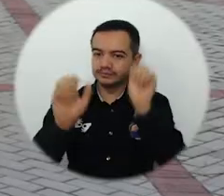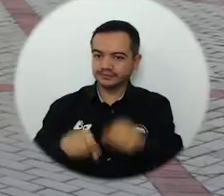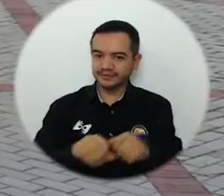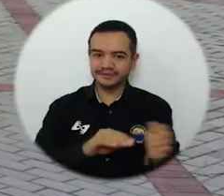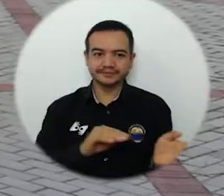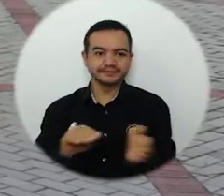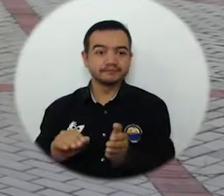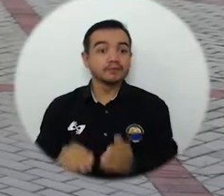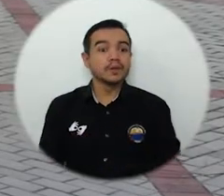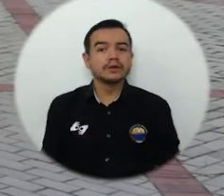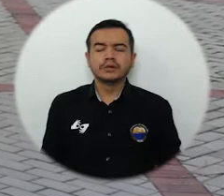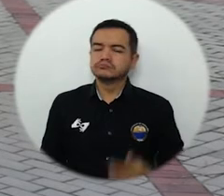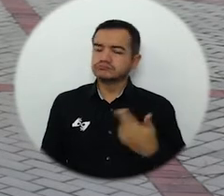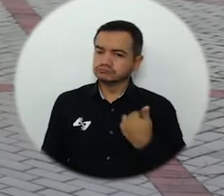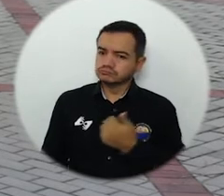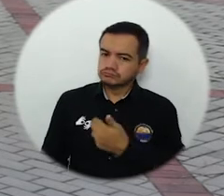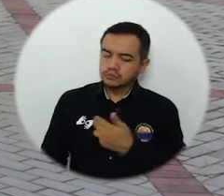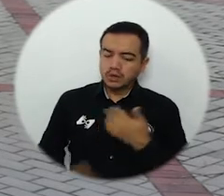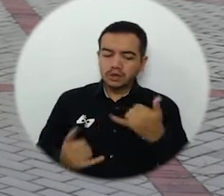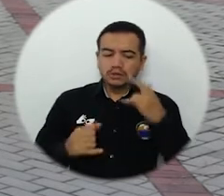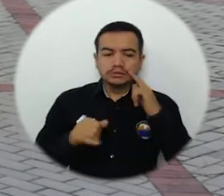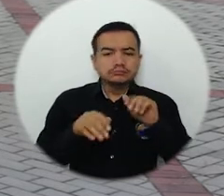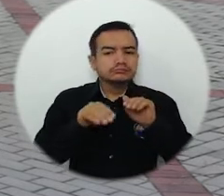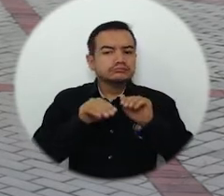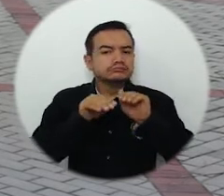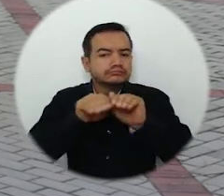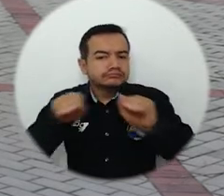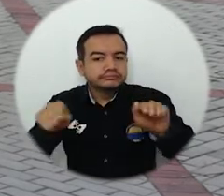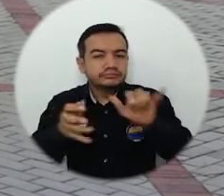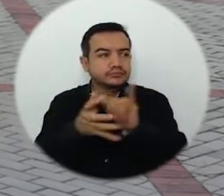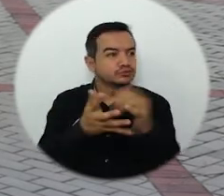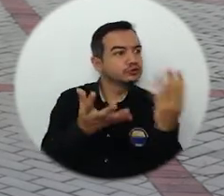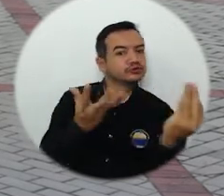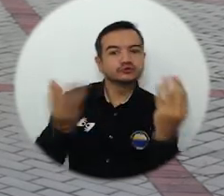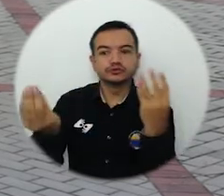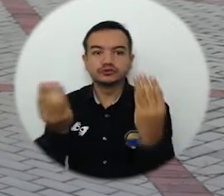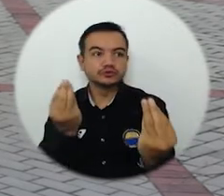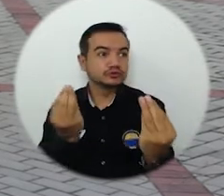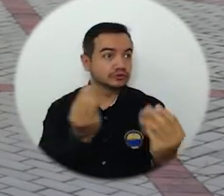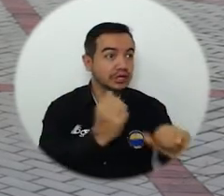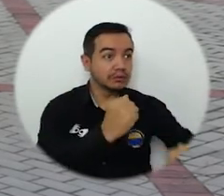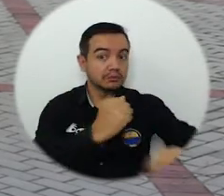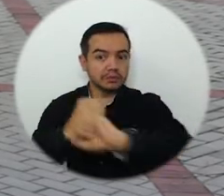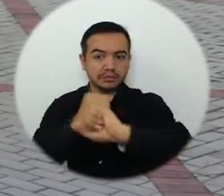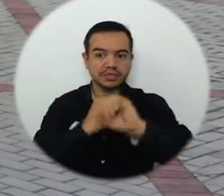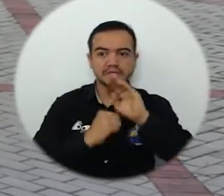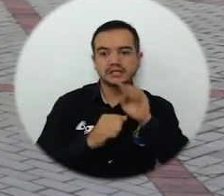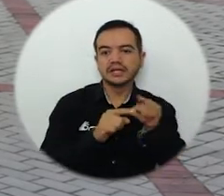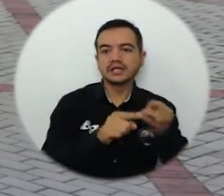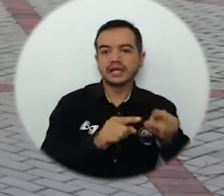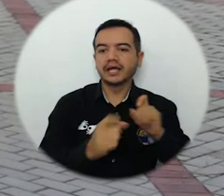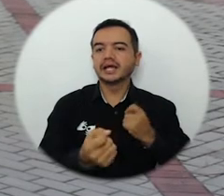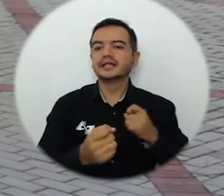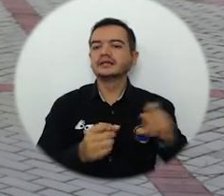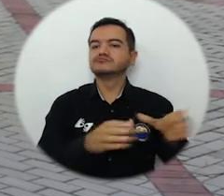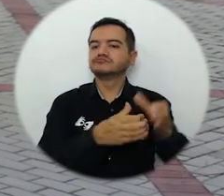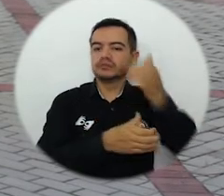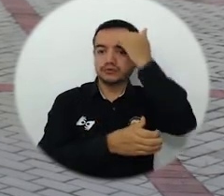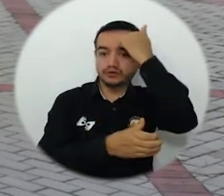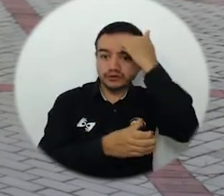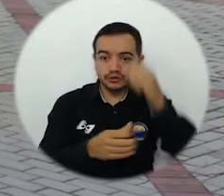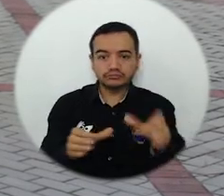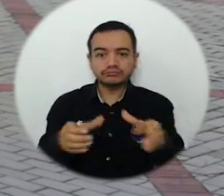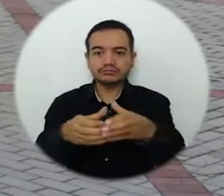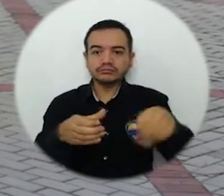común. Nos permite difundir y conectar los grupos de interés, principalmente egresados, docentes y estudiantes